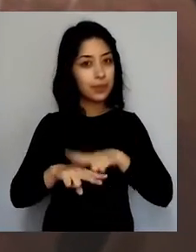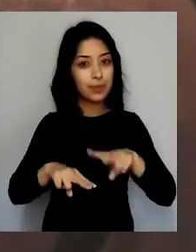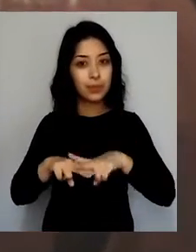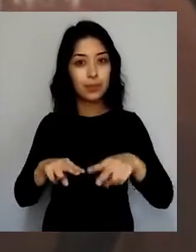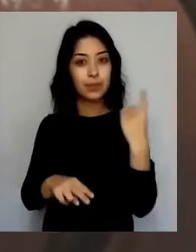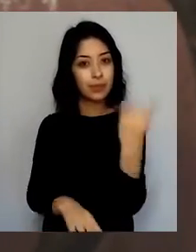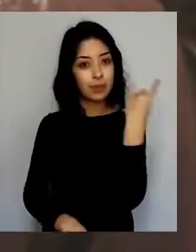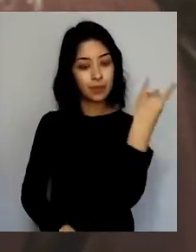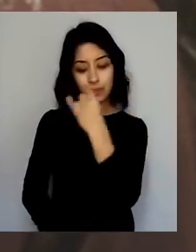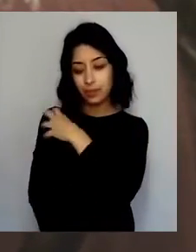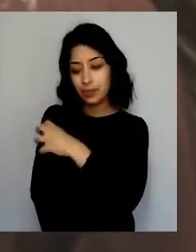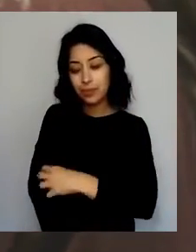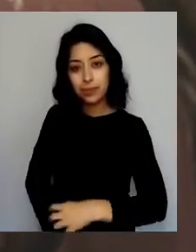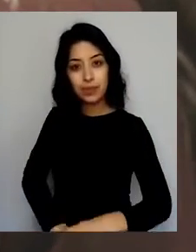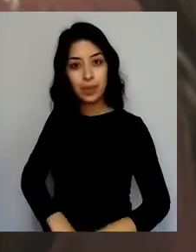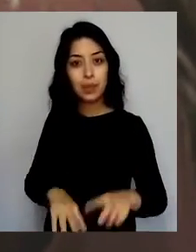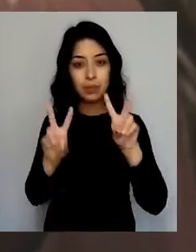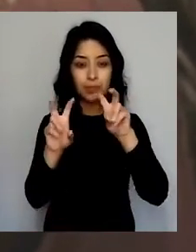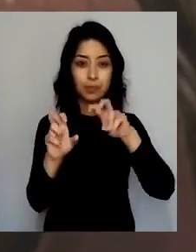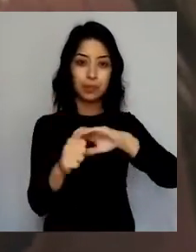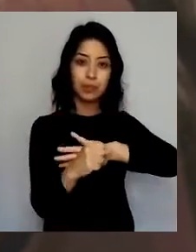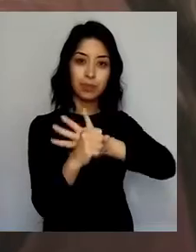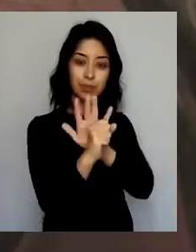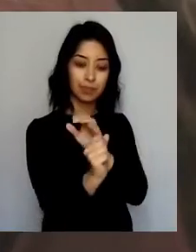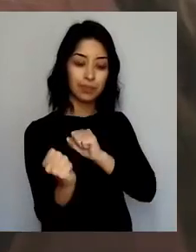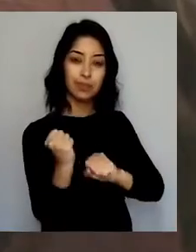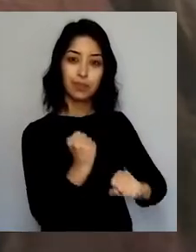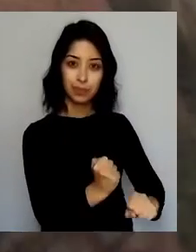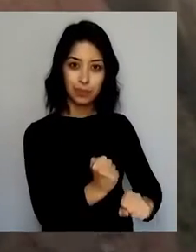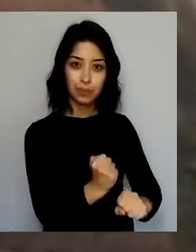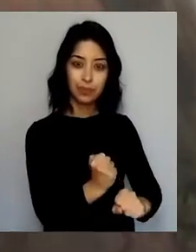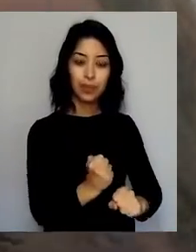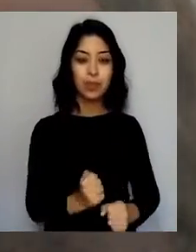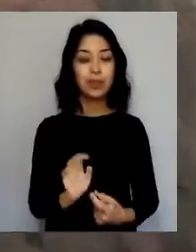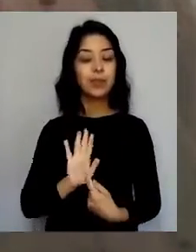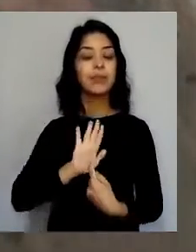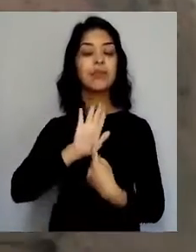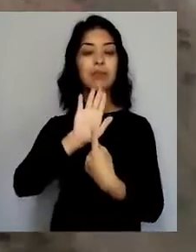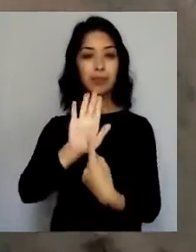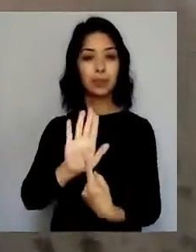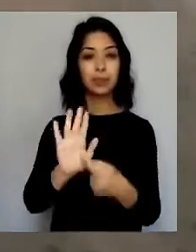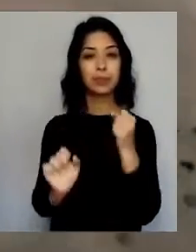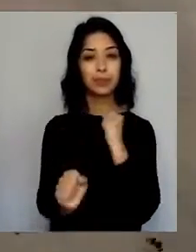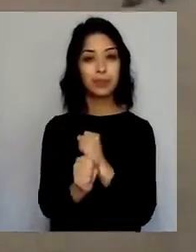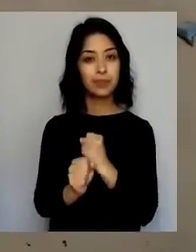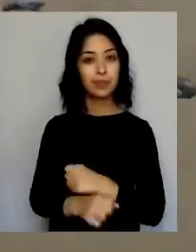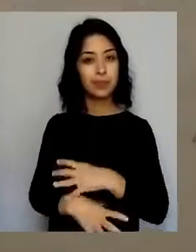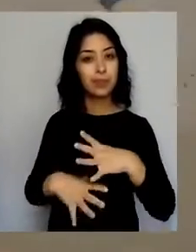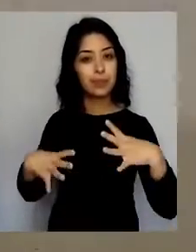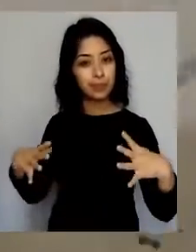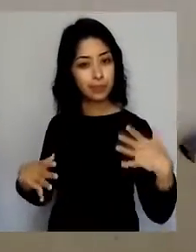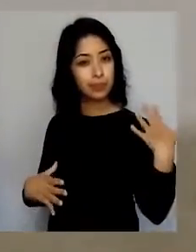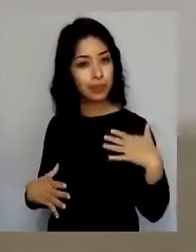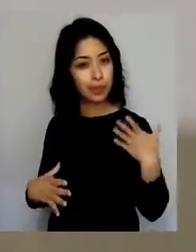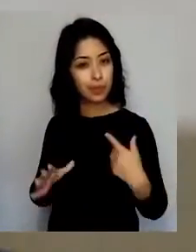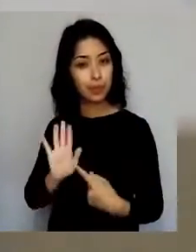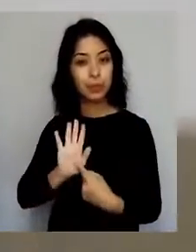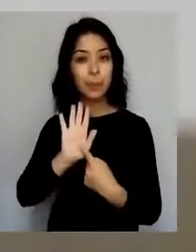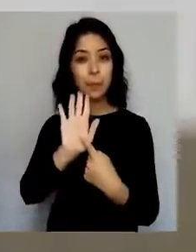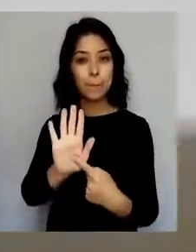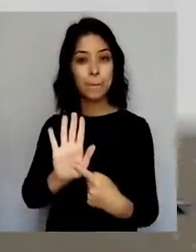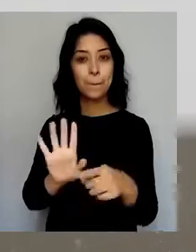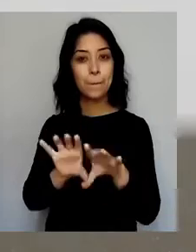universidades regionales en el marco de la batalla contra el COVID-19 demuestran un gran trabajo, reflejo del compromiso